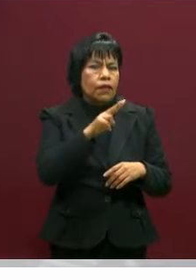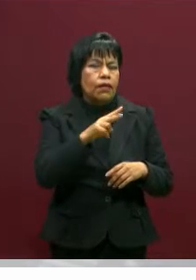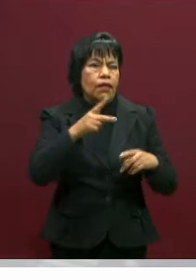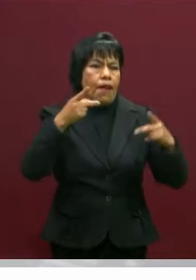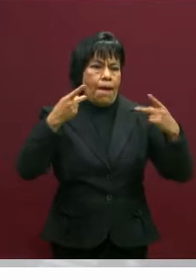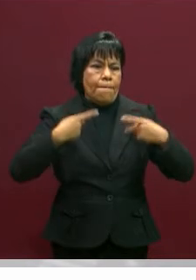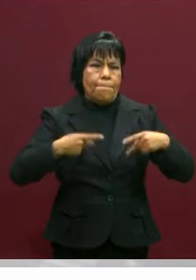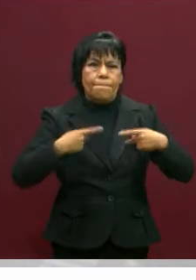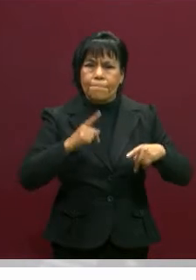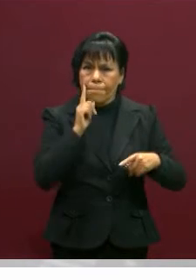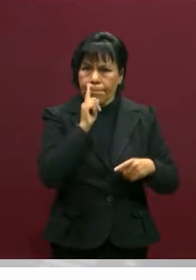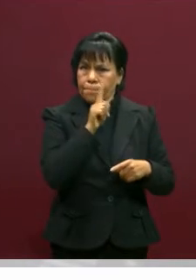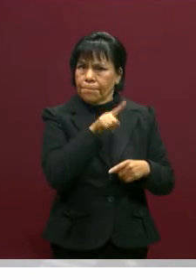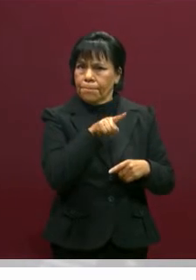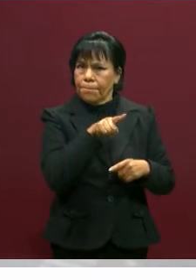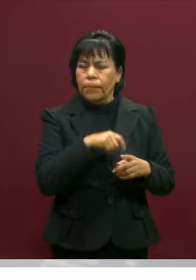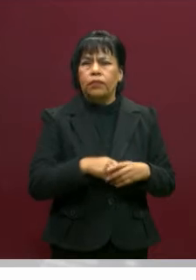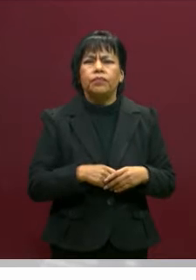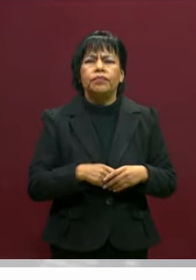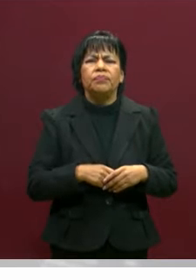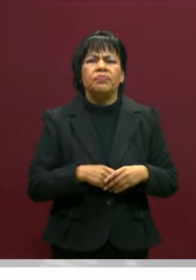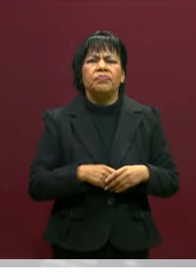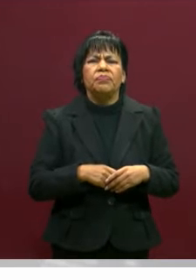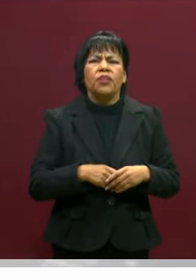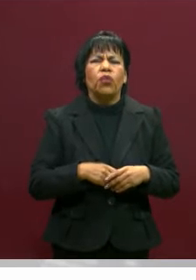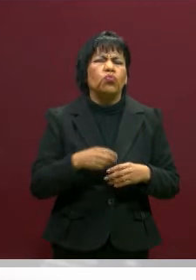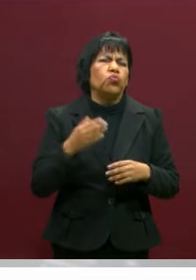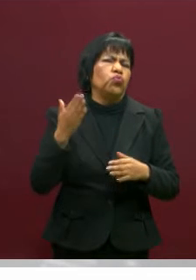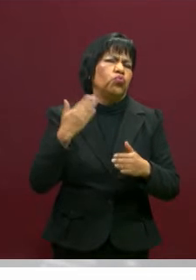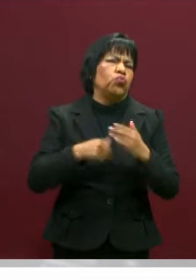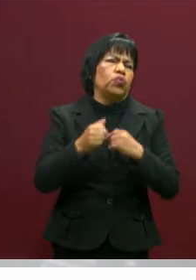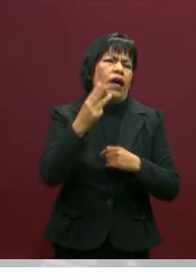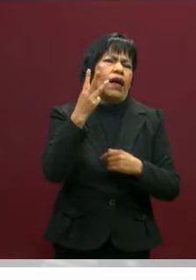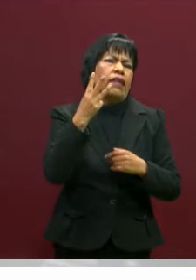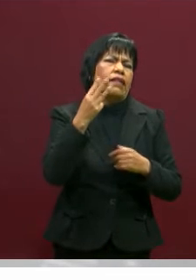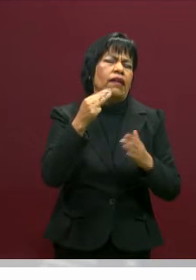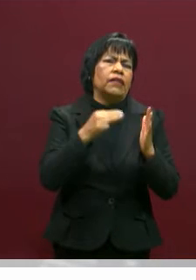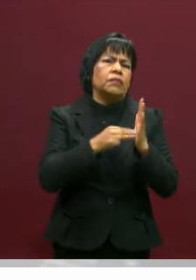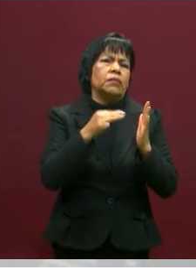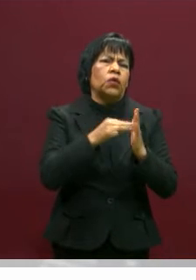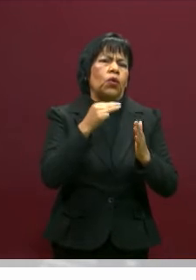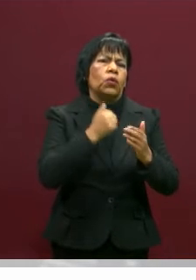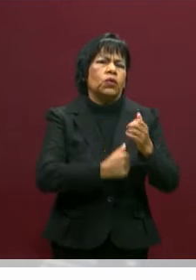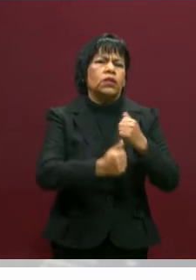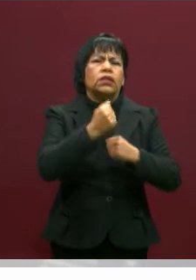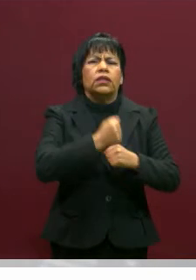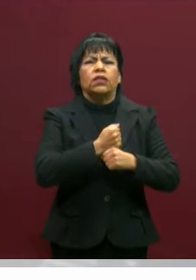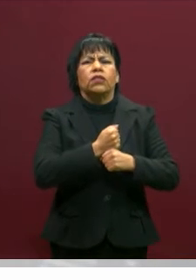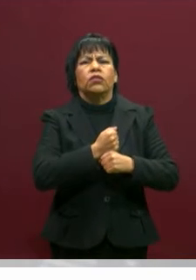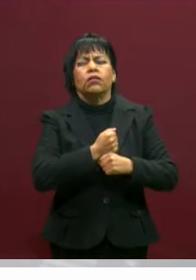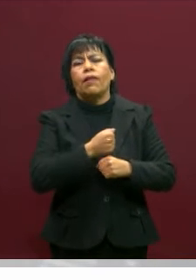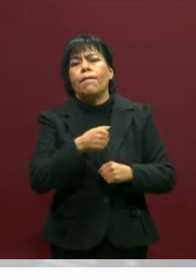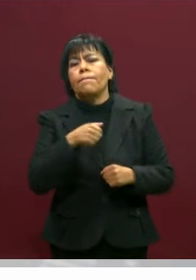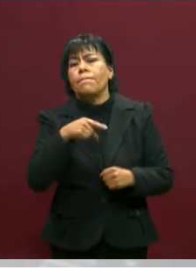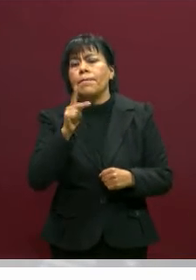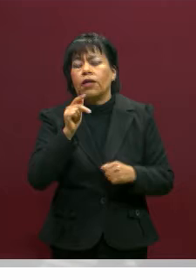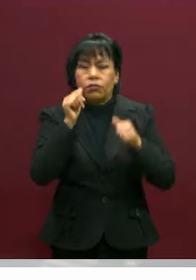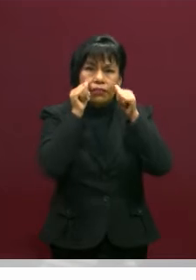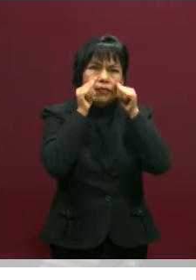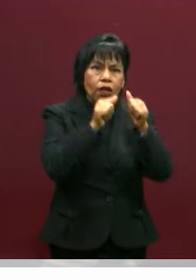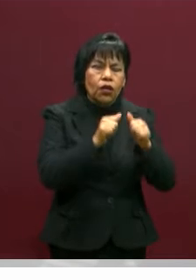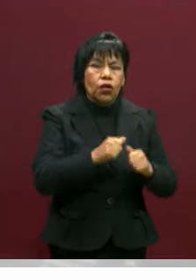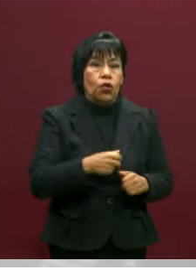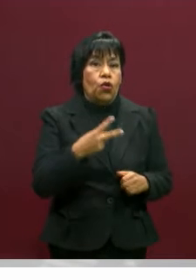surge hace tres millones de años. Pero fíjate esto, Nuria.